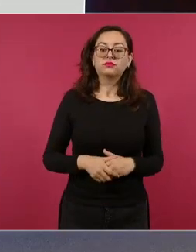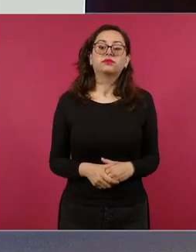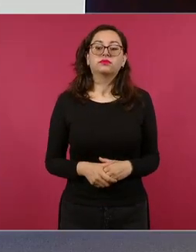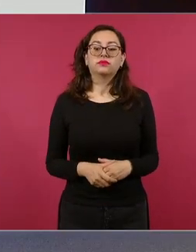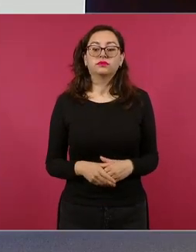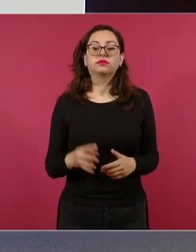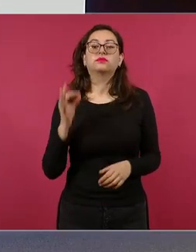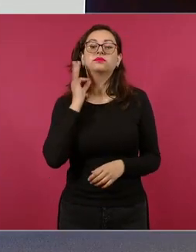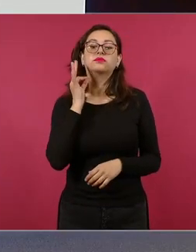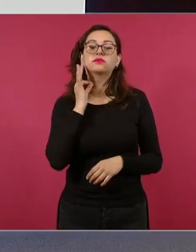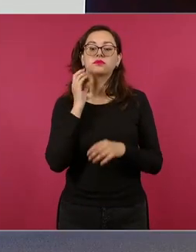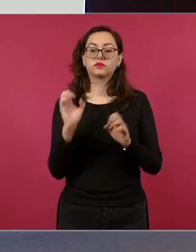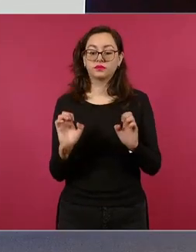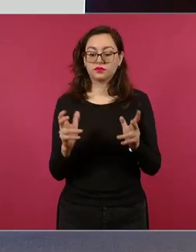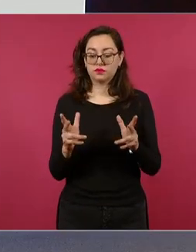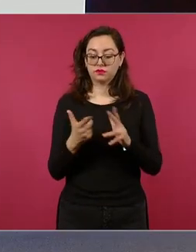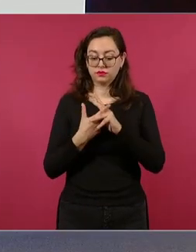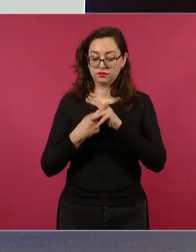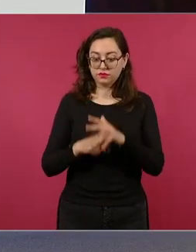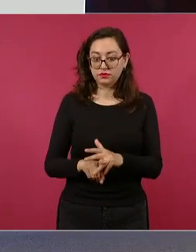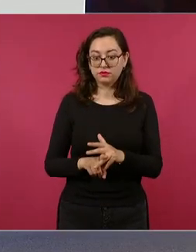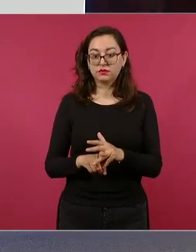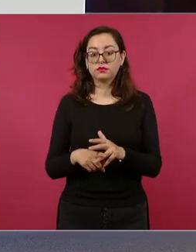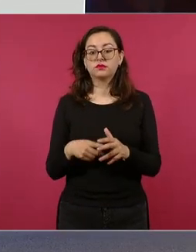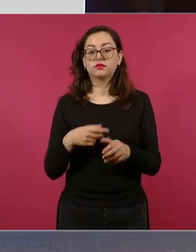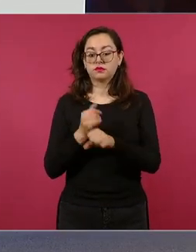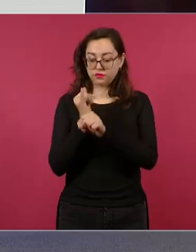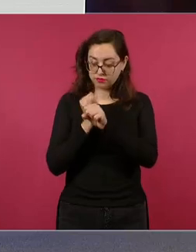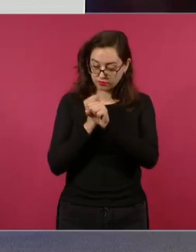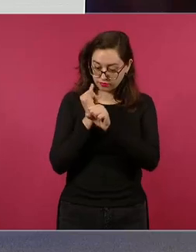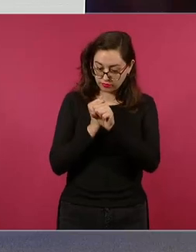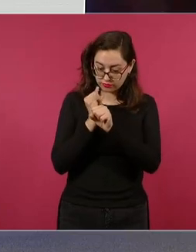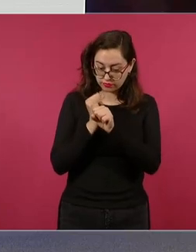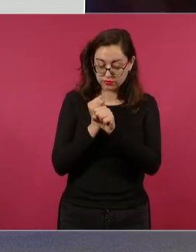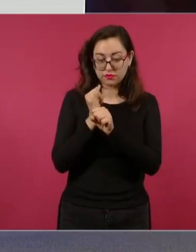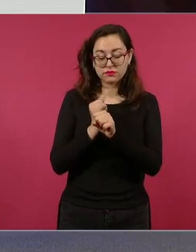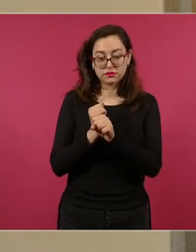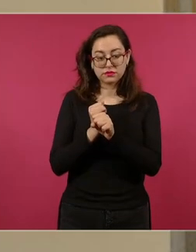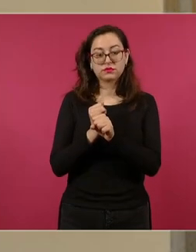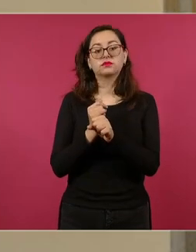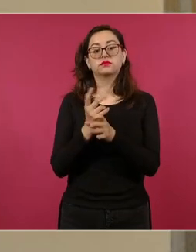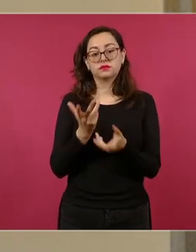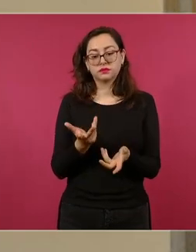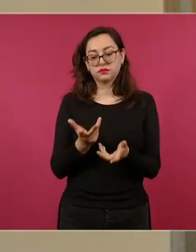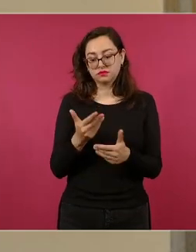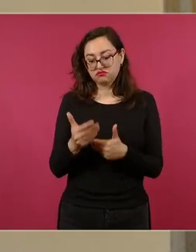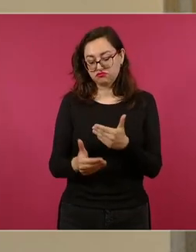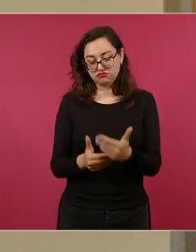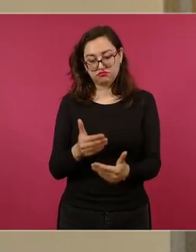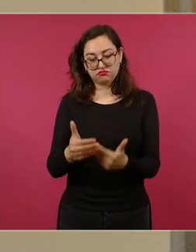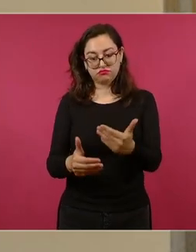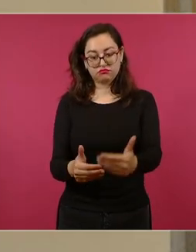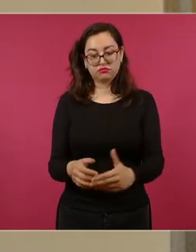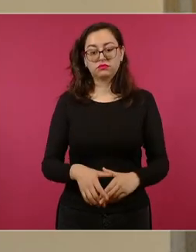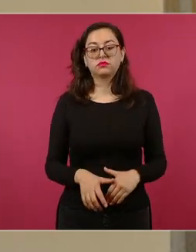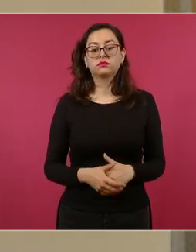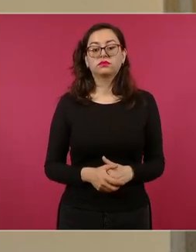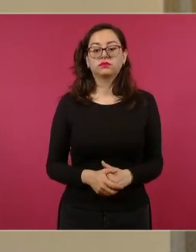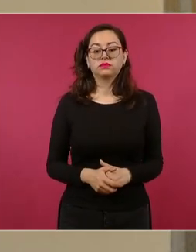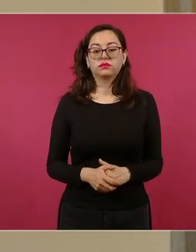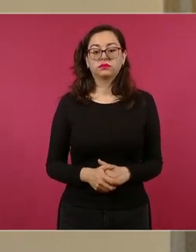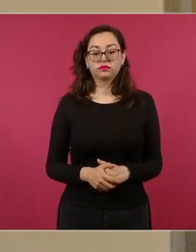Fiscalía Estatal ya abrió la carpeta de investigación y realiza las indagatorias correspondientes.